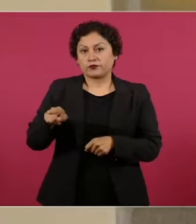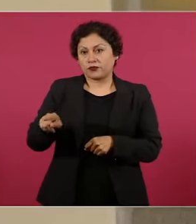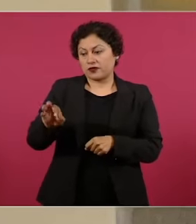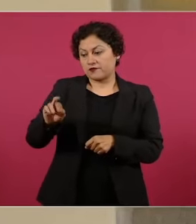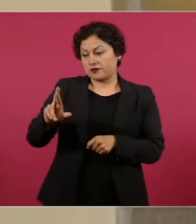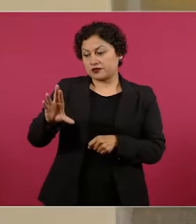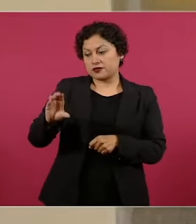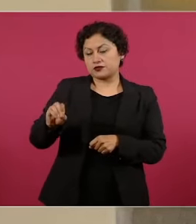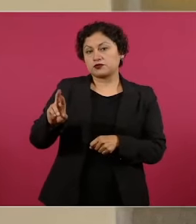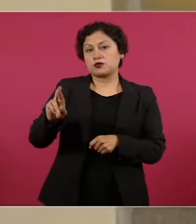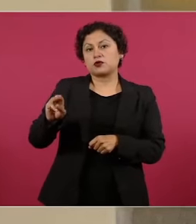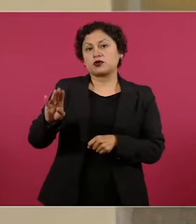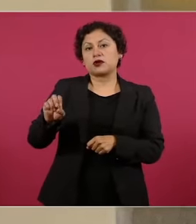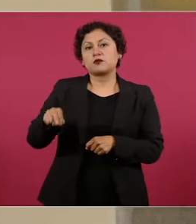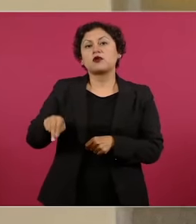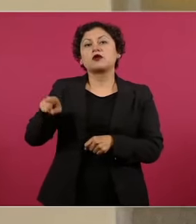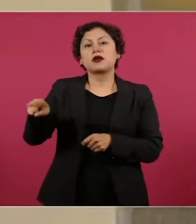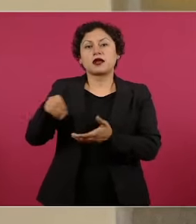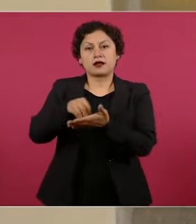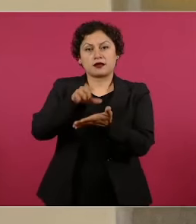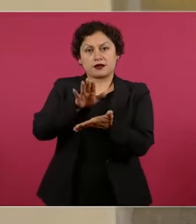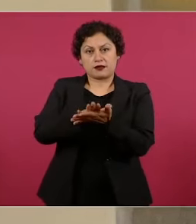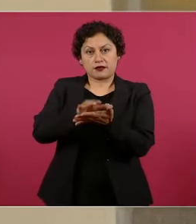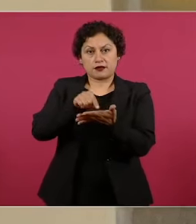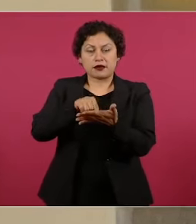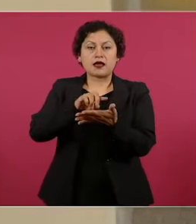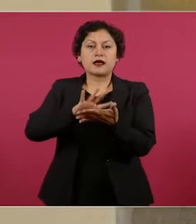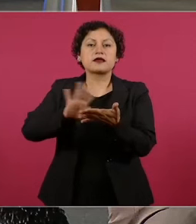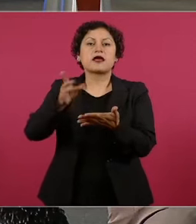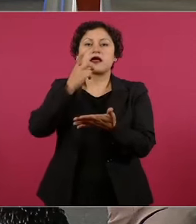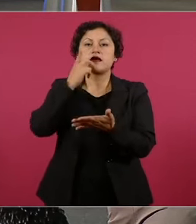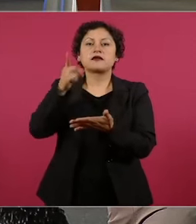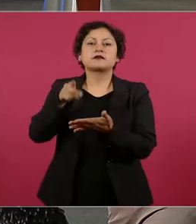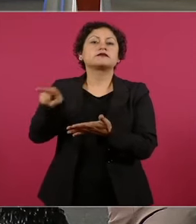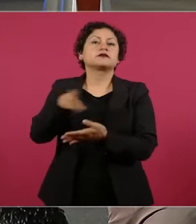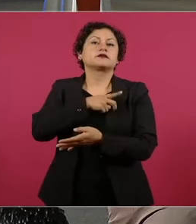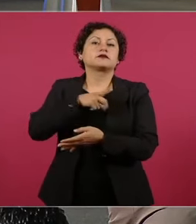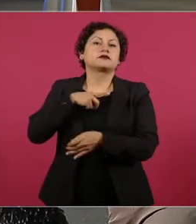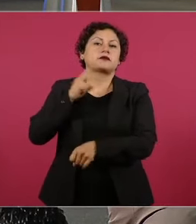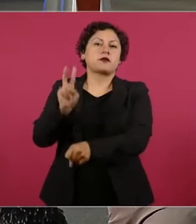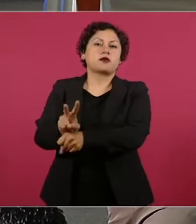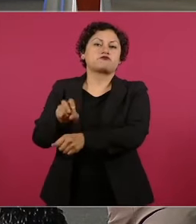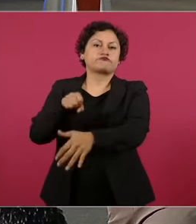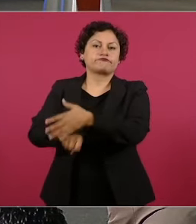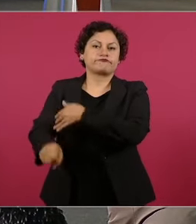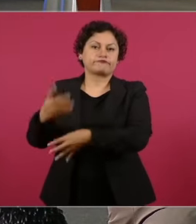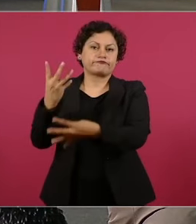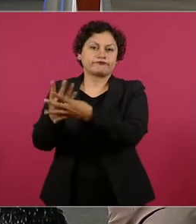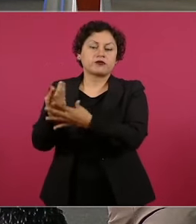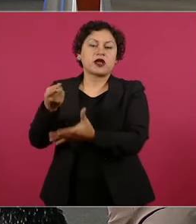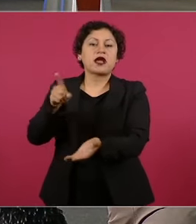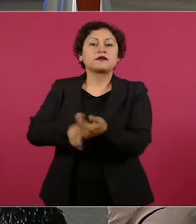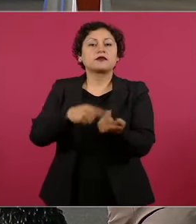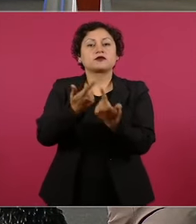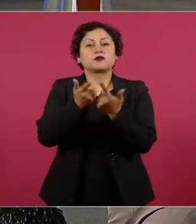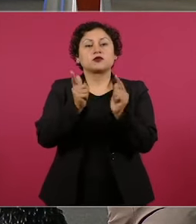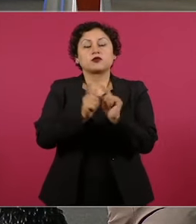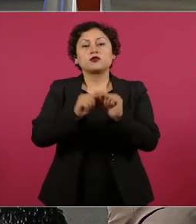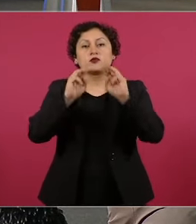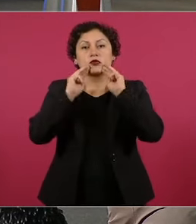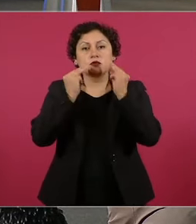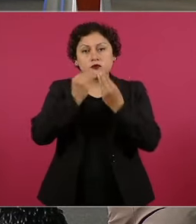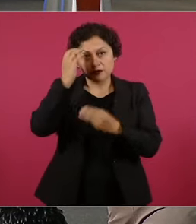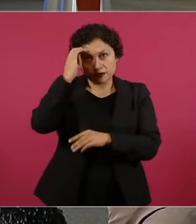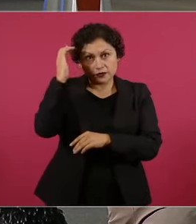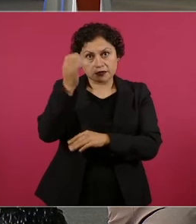registrado por parte de la Fiscalía como un objetivo prioritario y presunto integrante de un grupo criminal que opera en